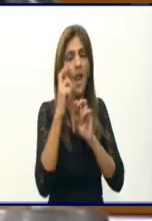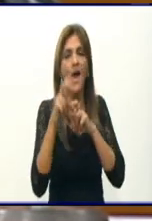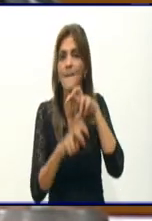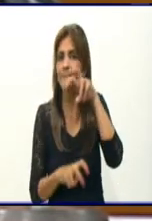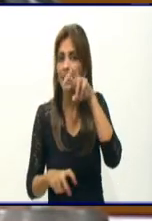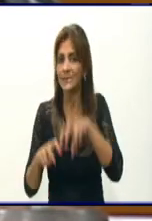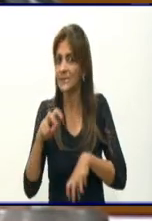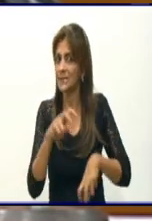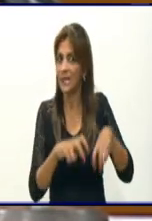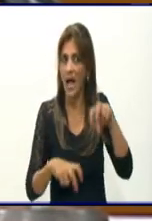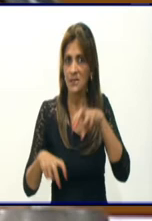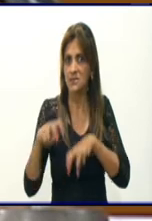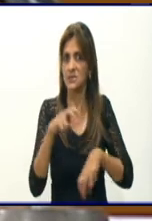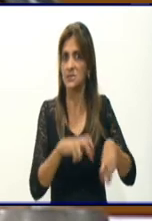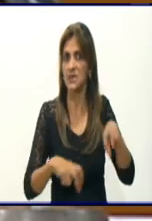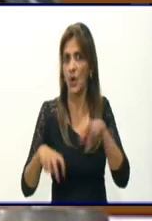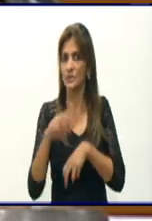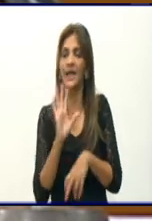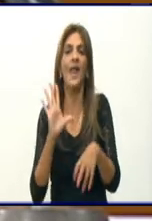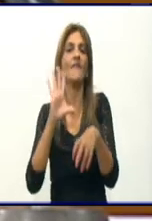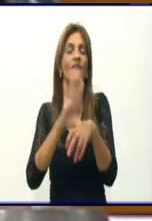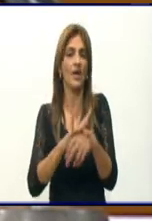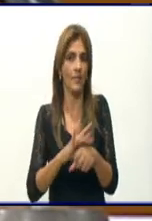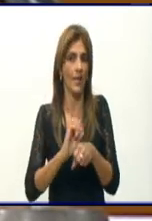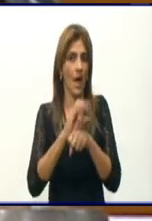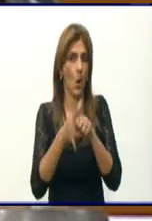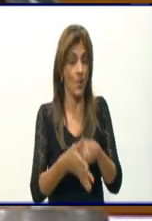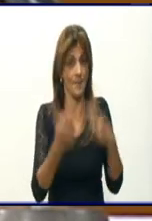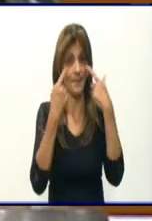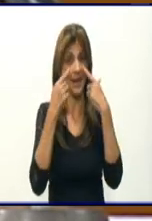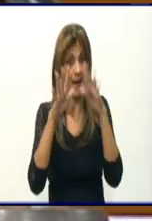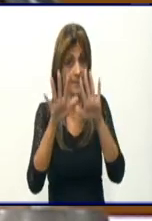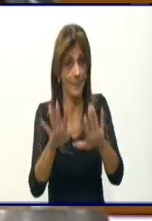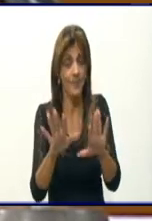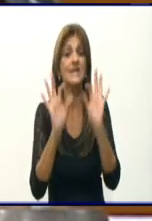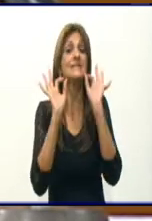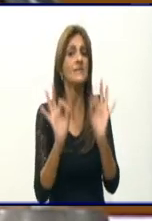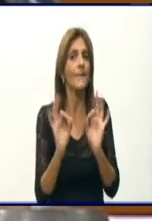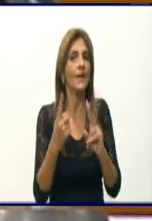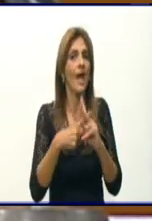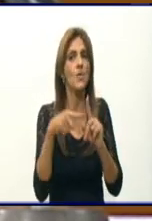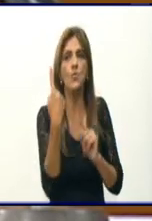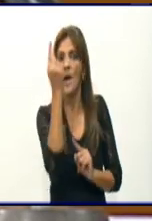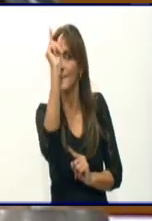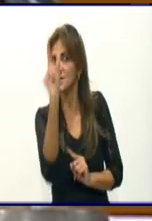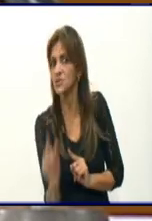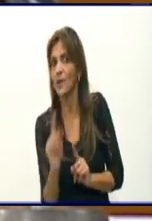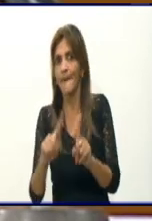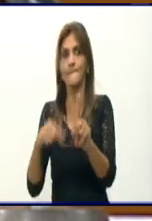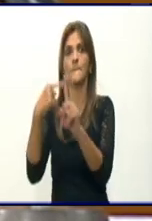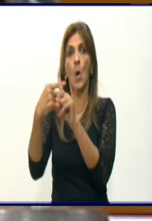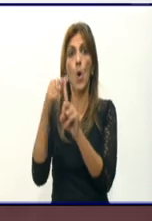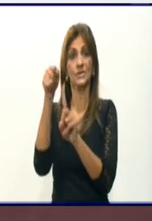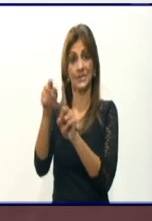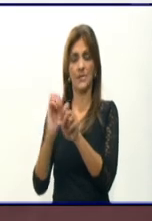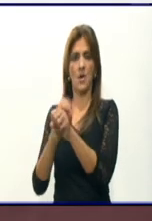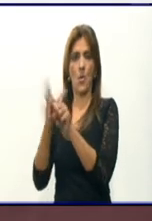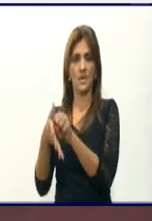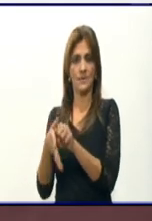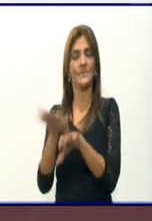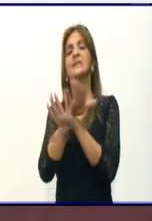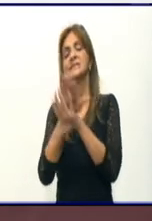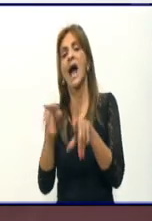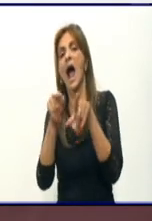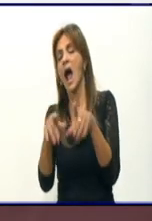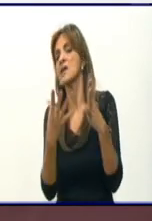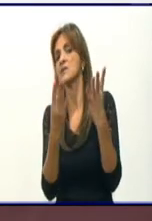epidemiológica. Miren, cada vez que nosotros tenemos un caso sospechoso, ya, cuando un caso sospechoso hay mucha probabilidad porque además